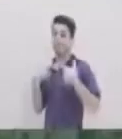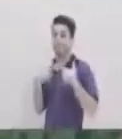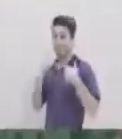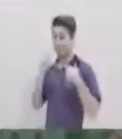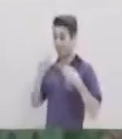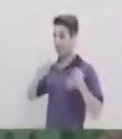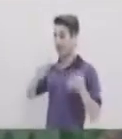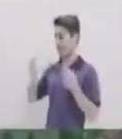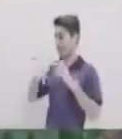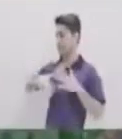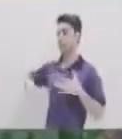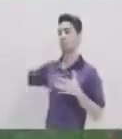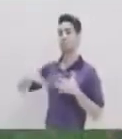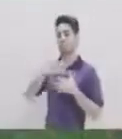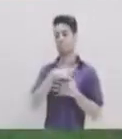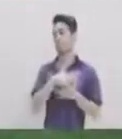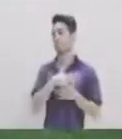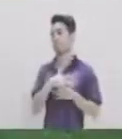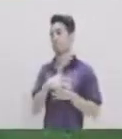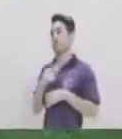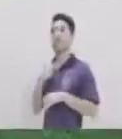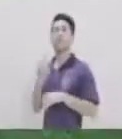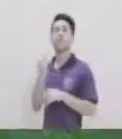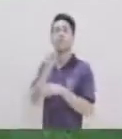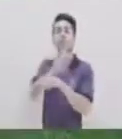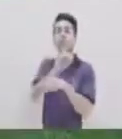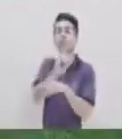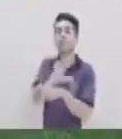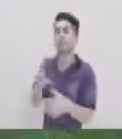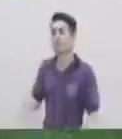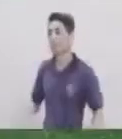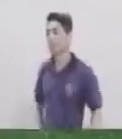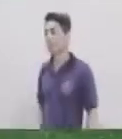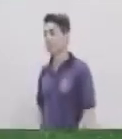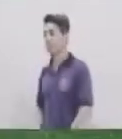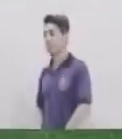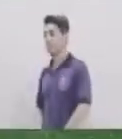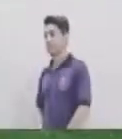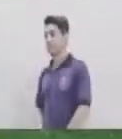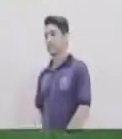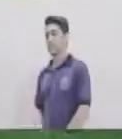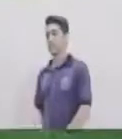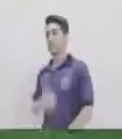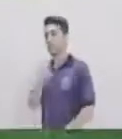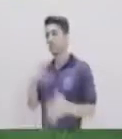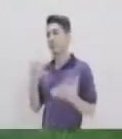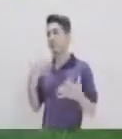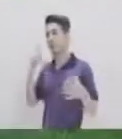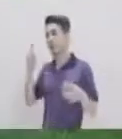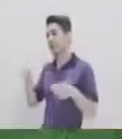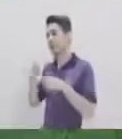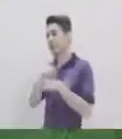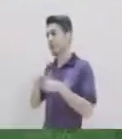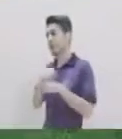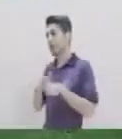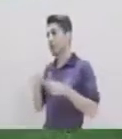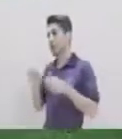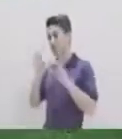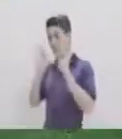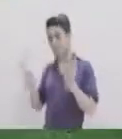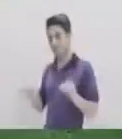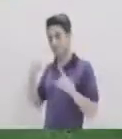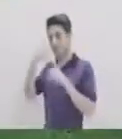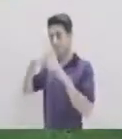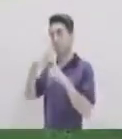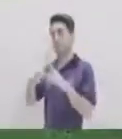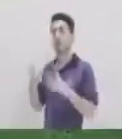transformar Nuestro entorno Tips que yo te quiero Dejar Como las cualidades Que debes practicar Para ser ese líder